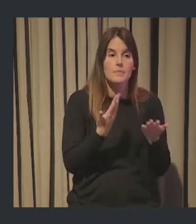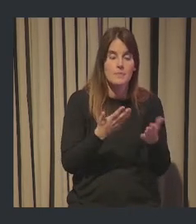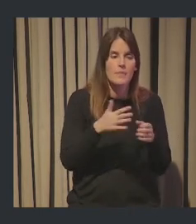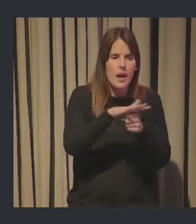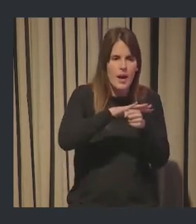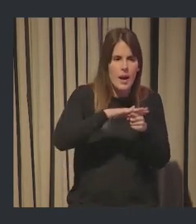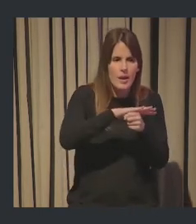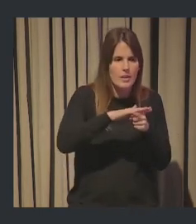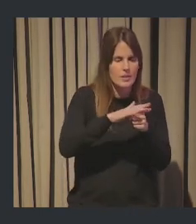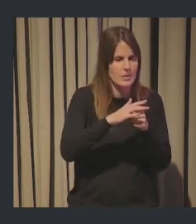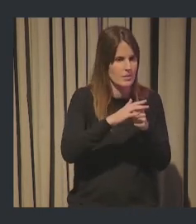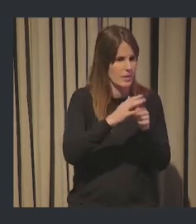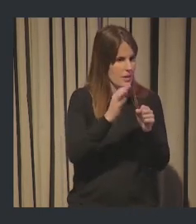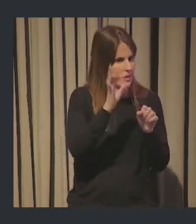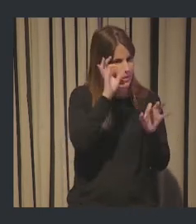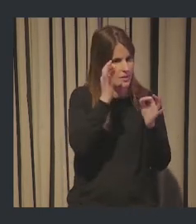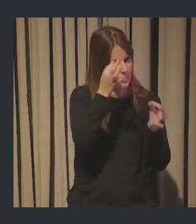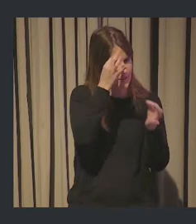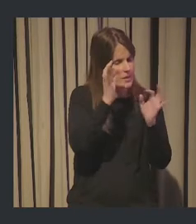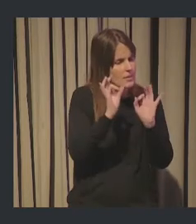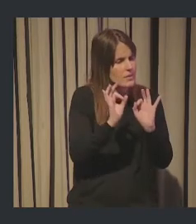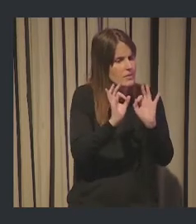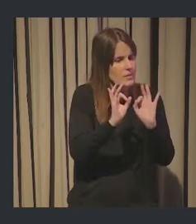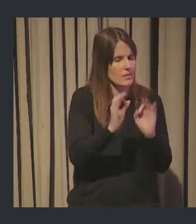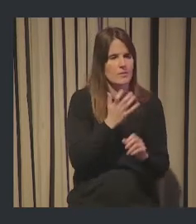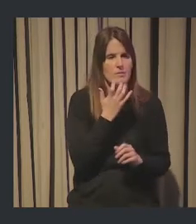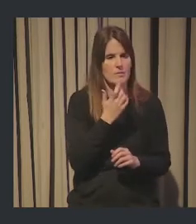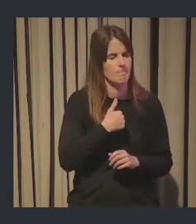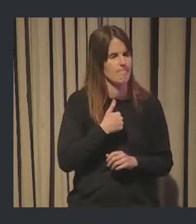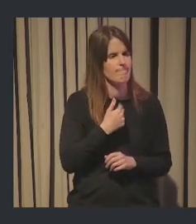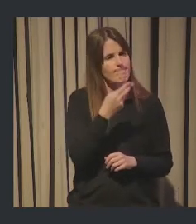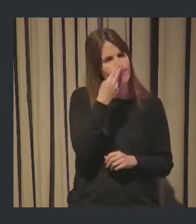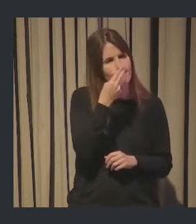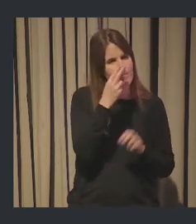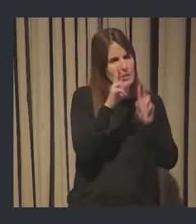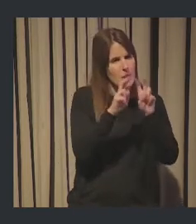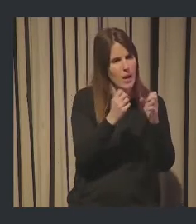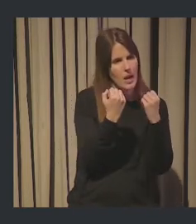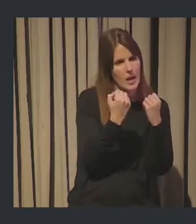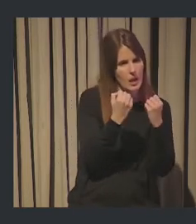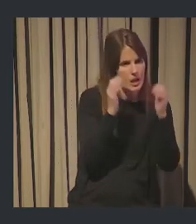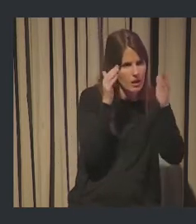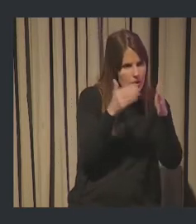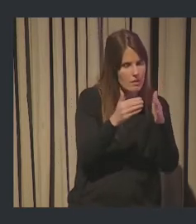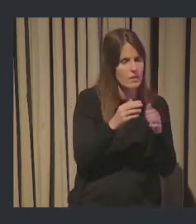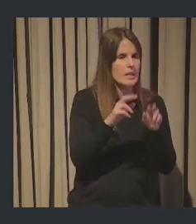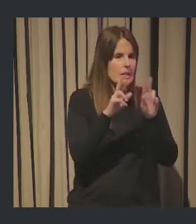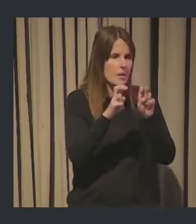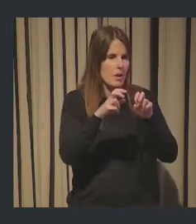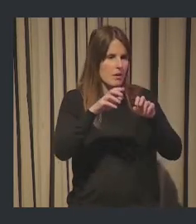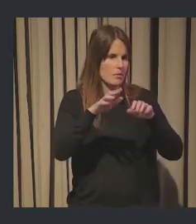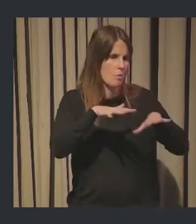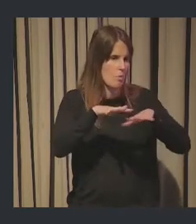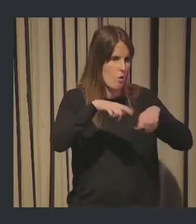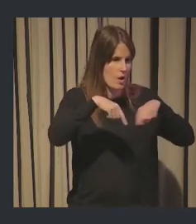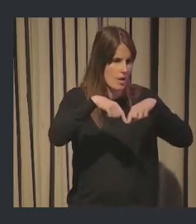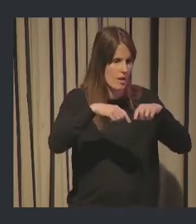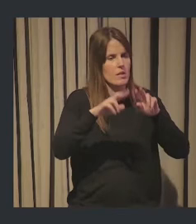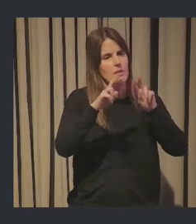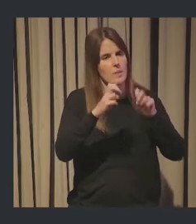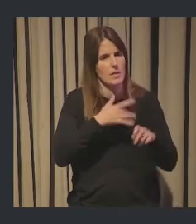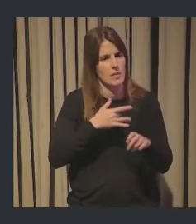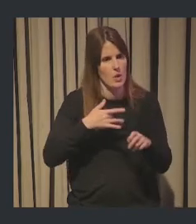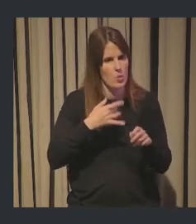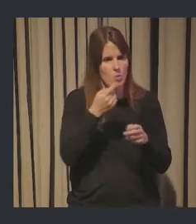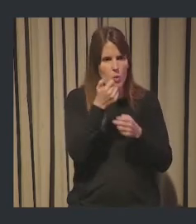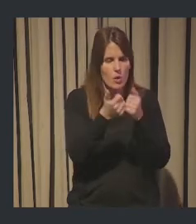especialización que lo que nos dicen es, pues oye, yo quiero trabajar en el tema de energía o quiero trabajar en el tema de movilidad o de salud, podemos ir